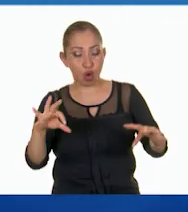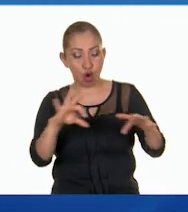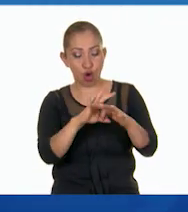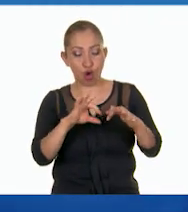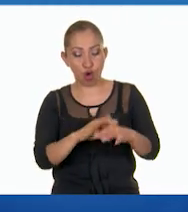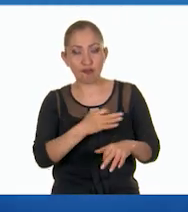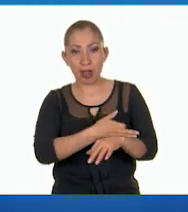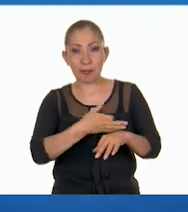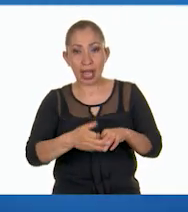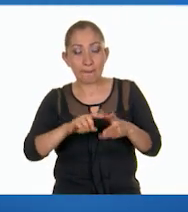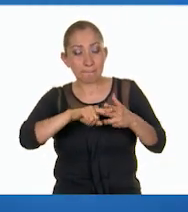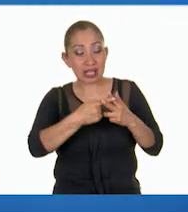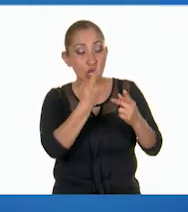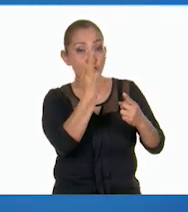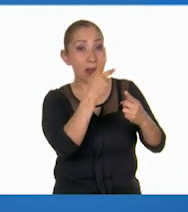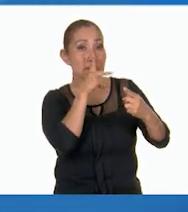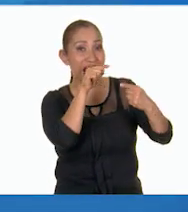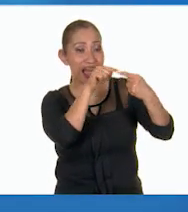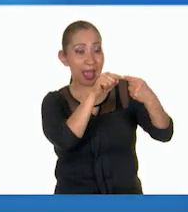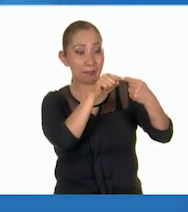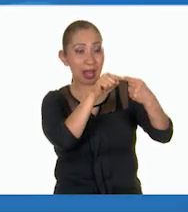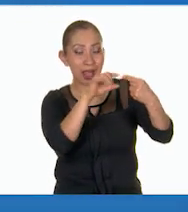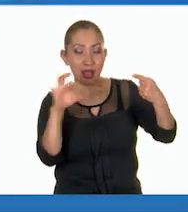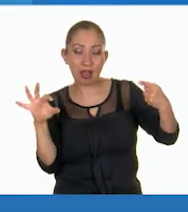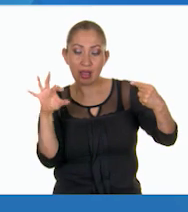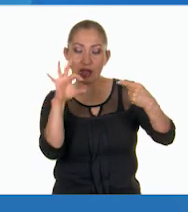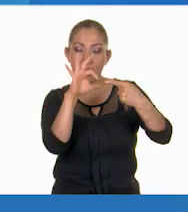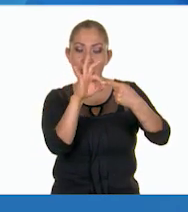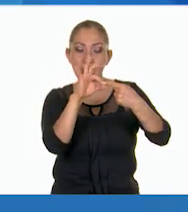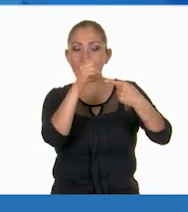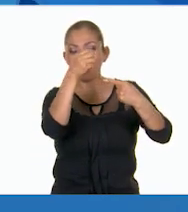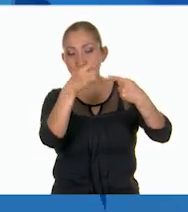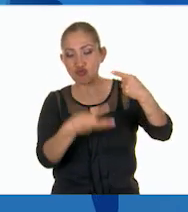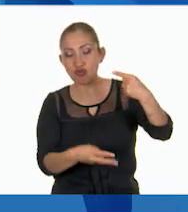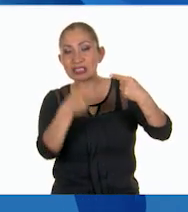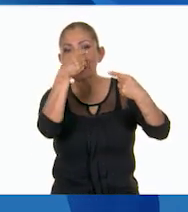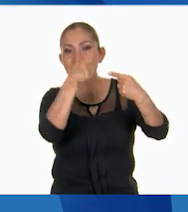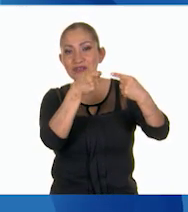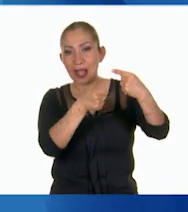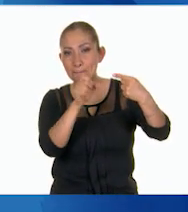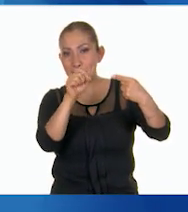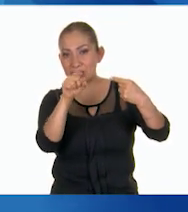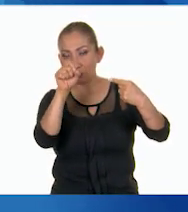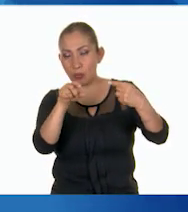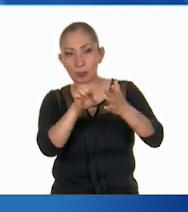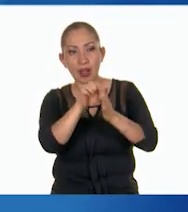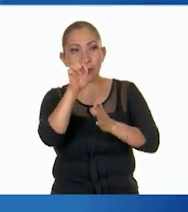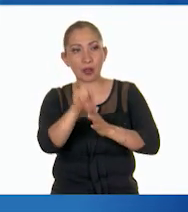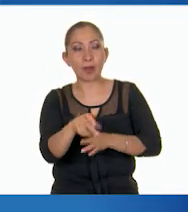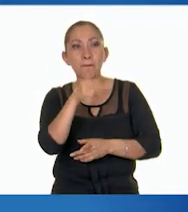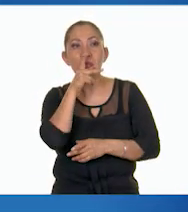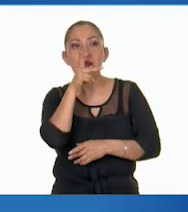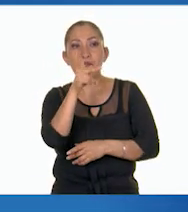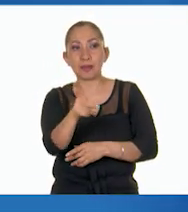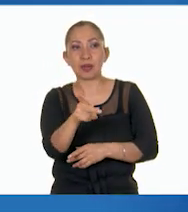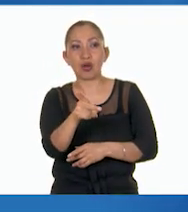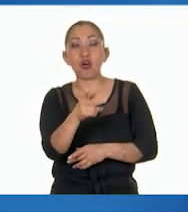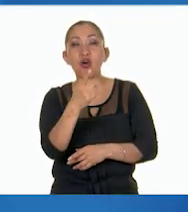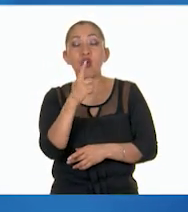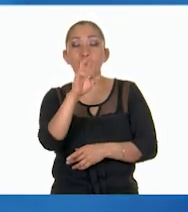surgen de una palabra que se relaciona por su significado. Por ejemplo, las palabras